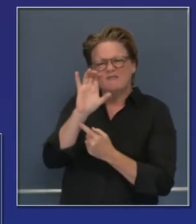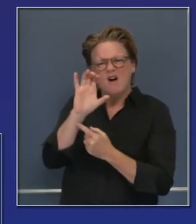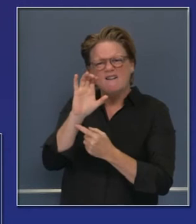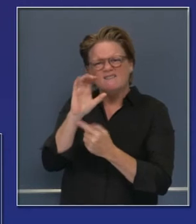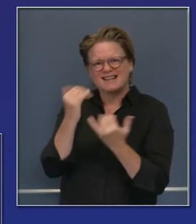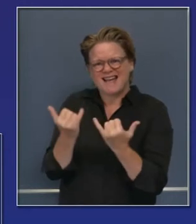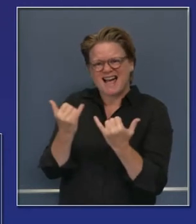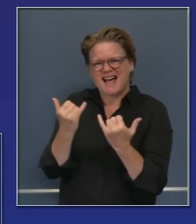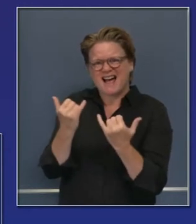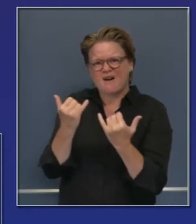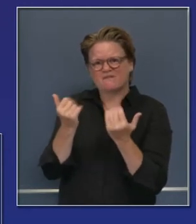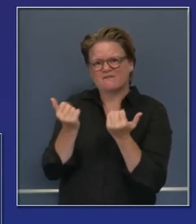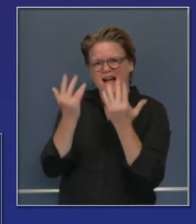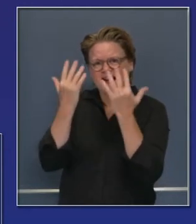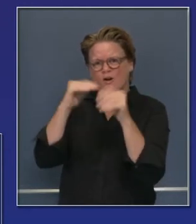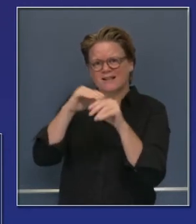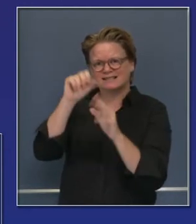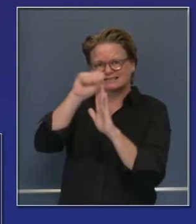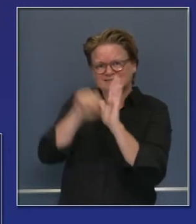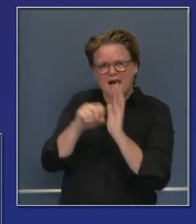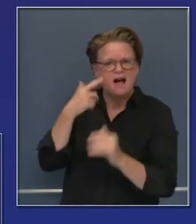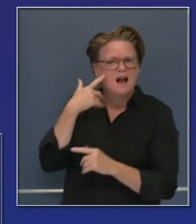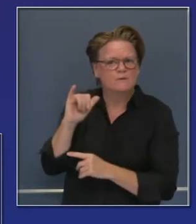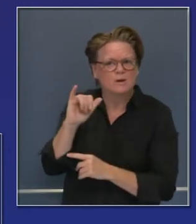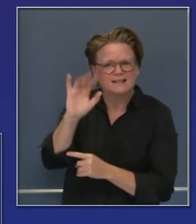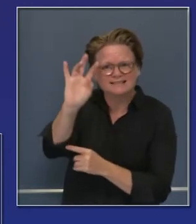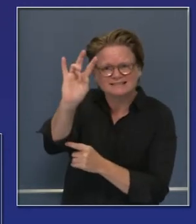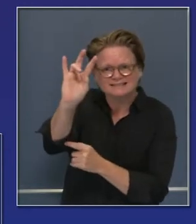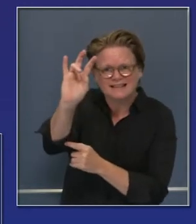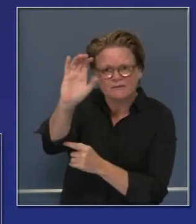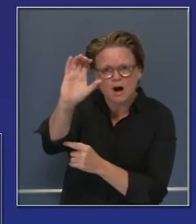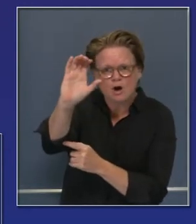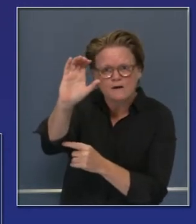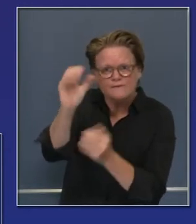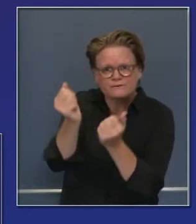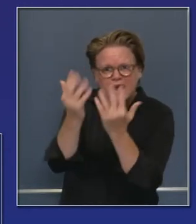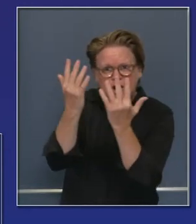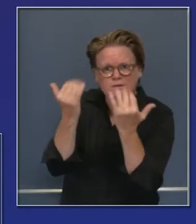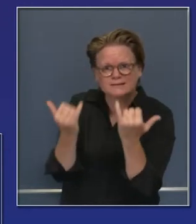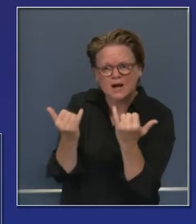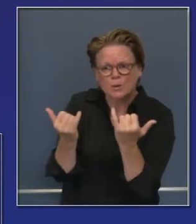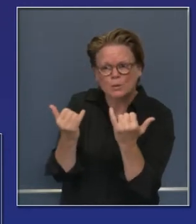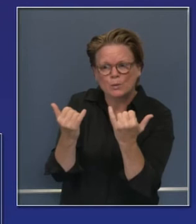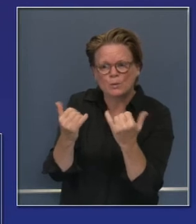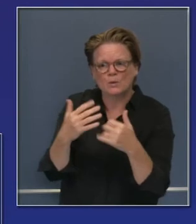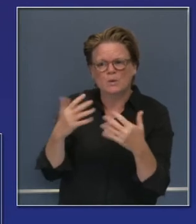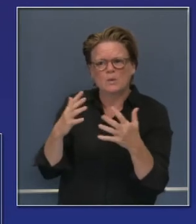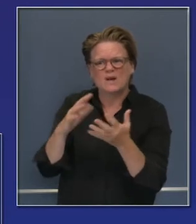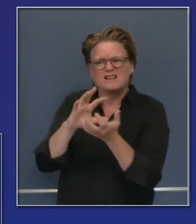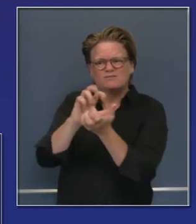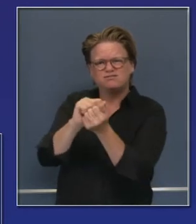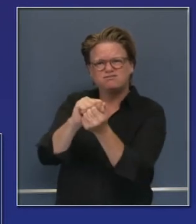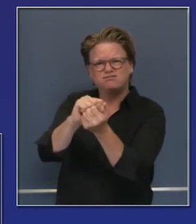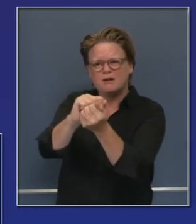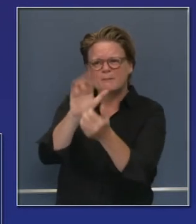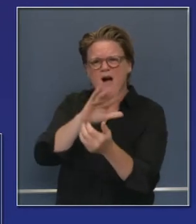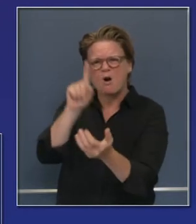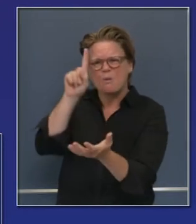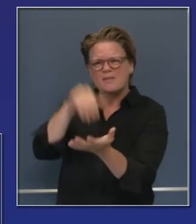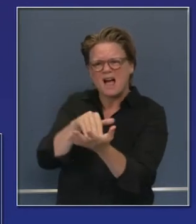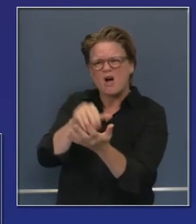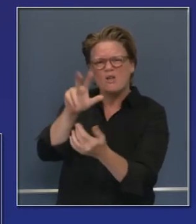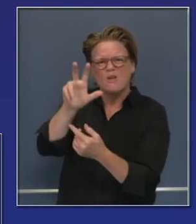desde el comienzo de esta última ola de incendios que han tomado 1.3 millones de acres que han sido